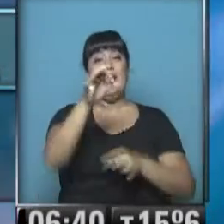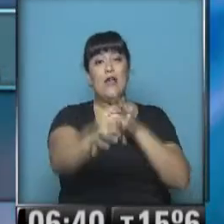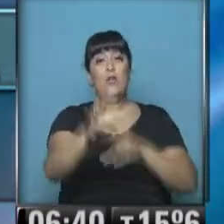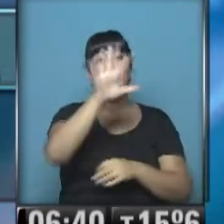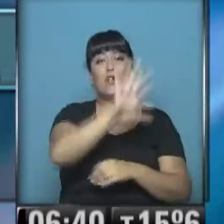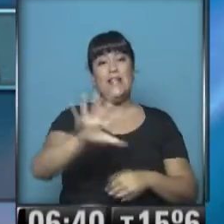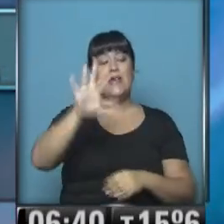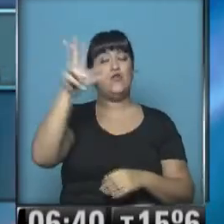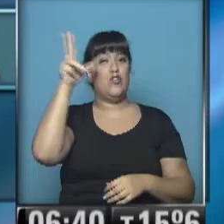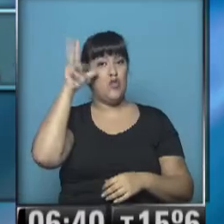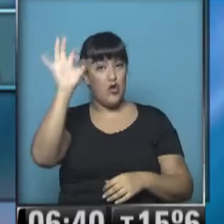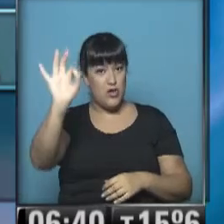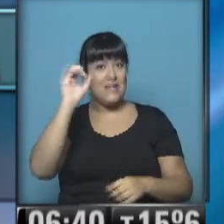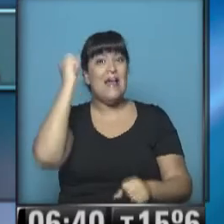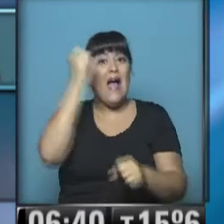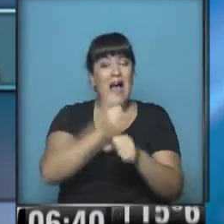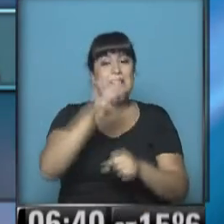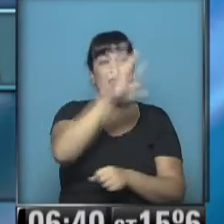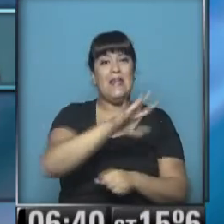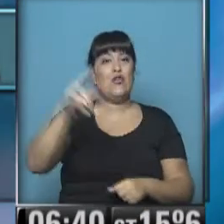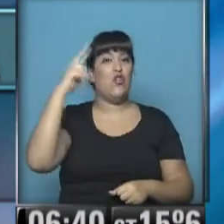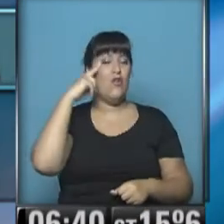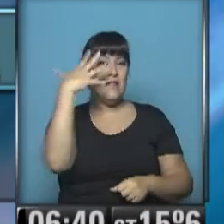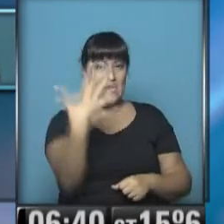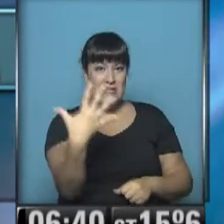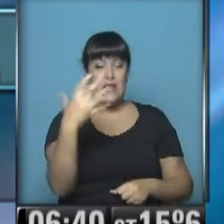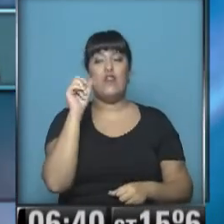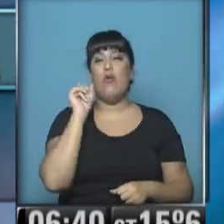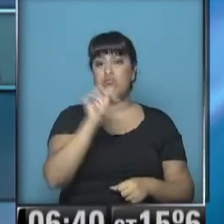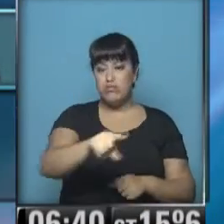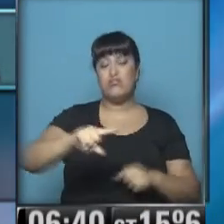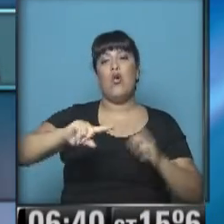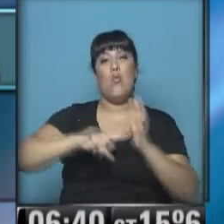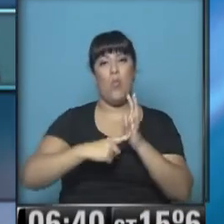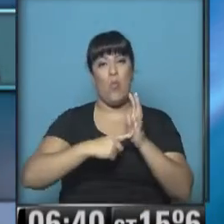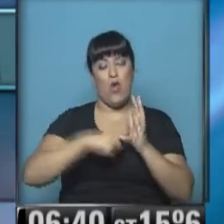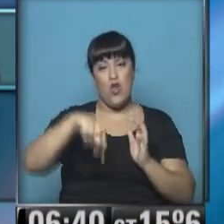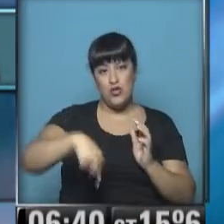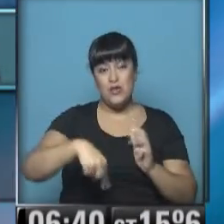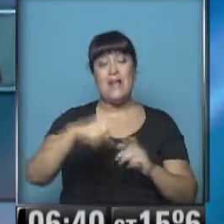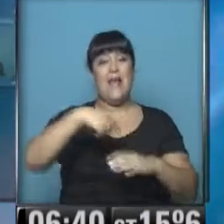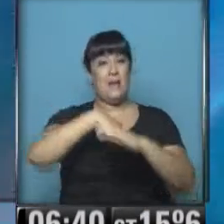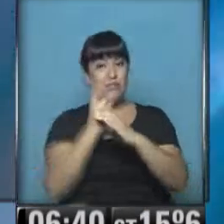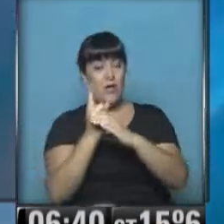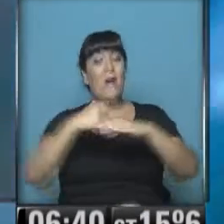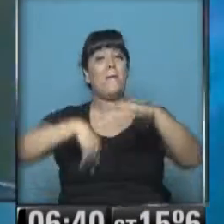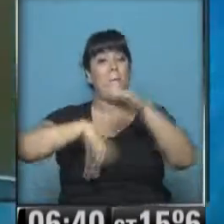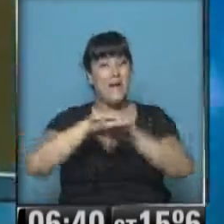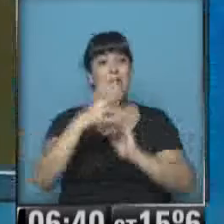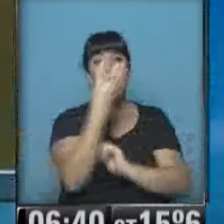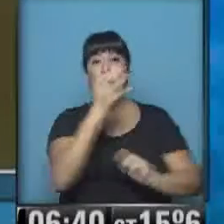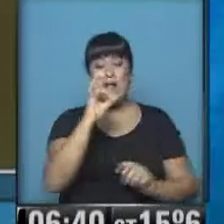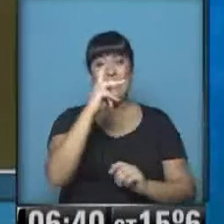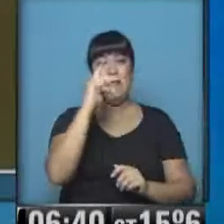580 al 595, territorio bonaerense. Máxima para este tramo, 40